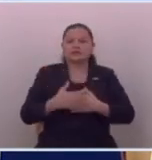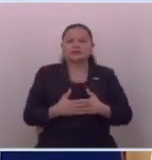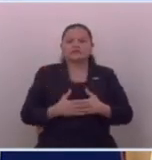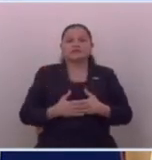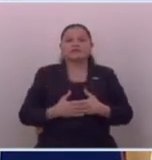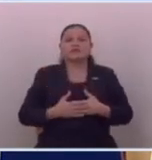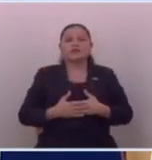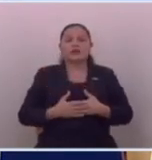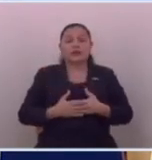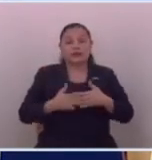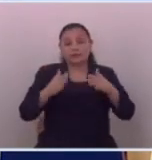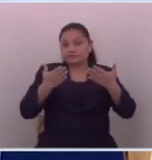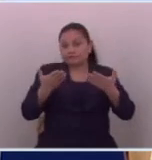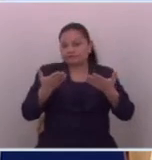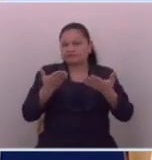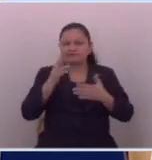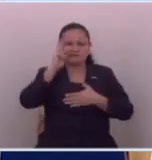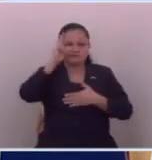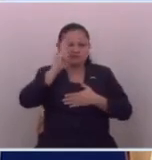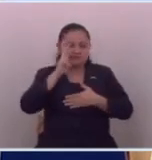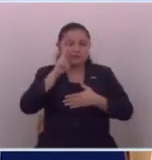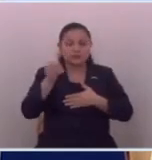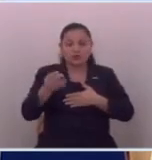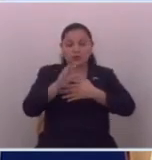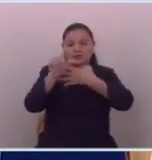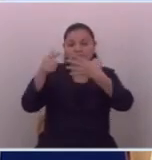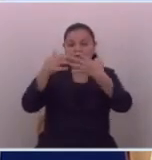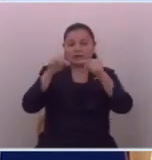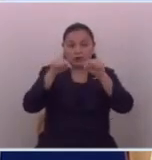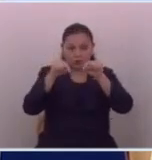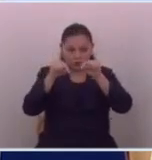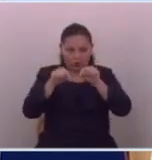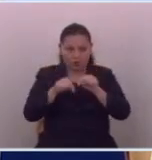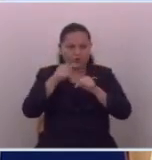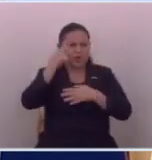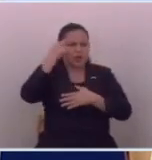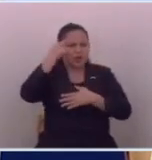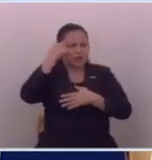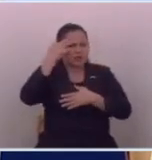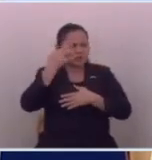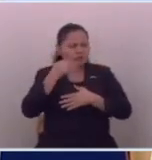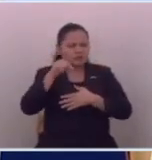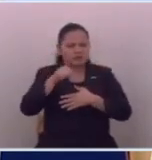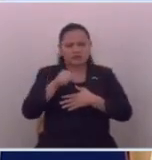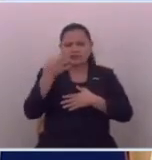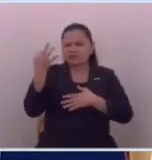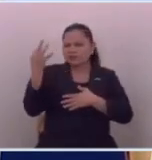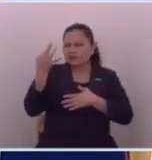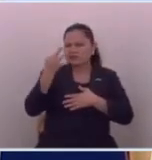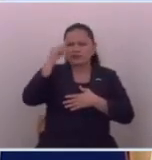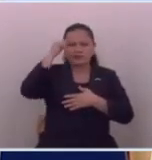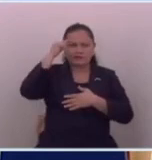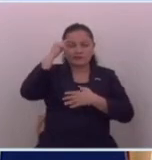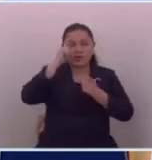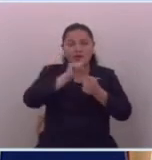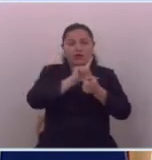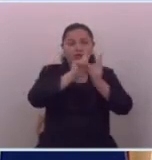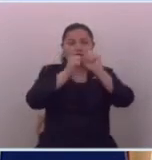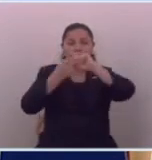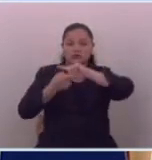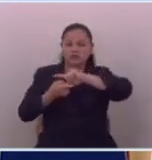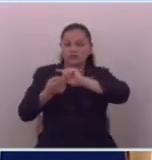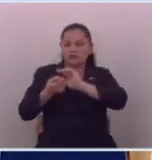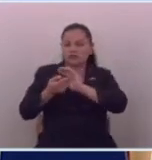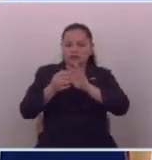Fue entonces que esta nueva Asamblea Legislativa consideró que era necesario un cambio para